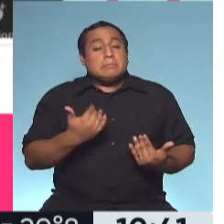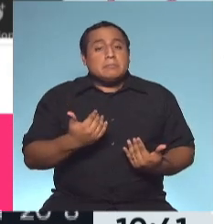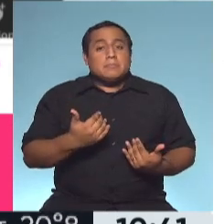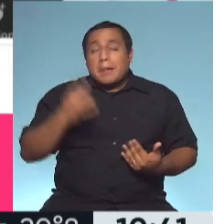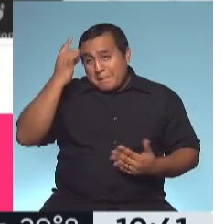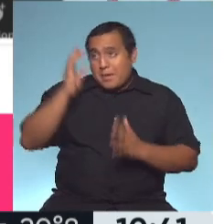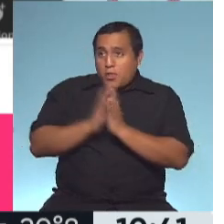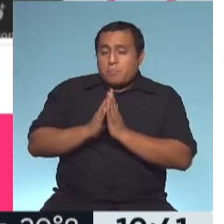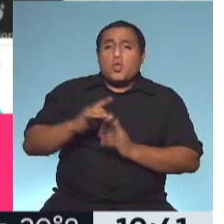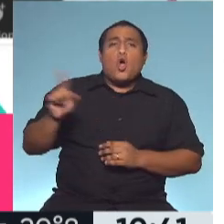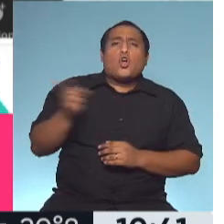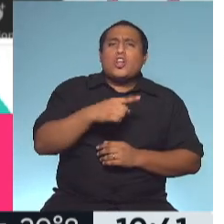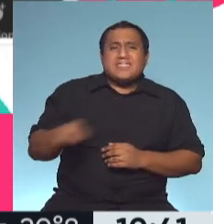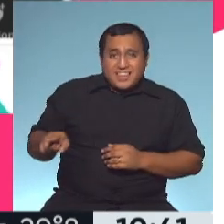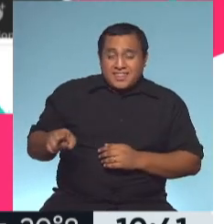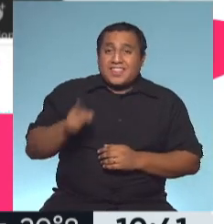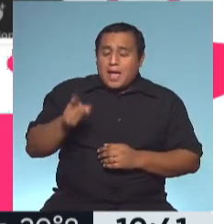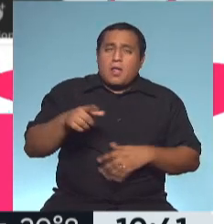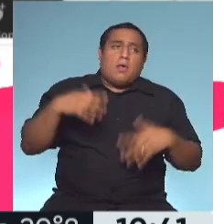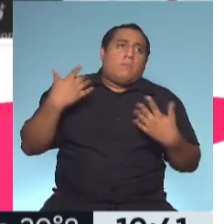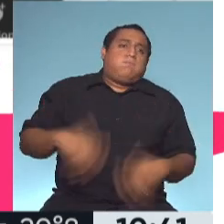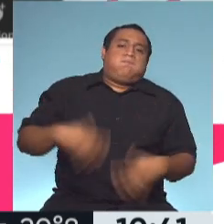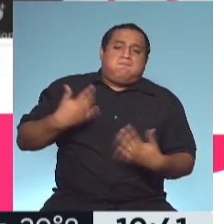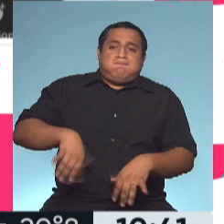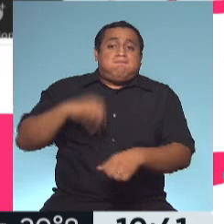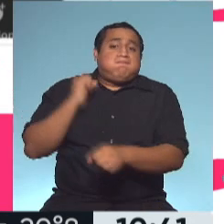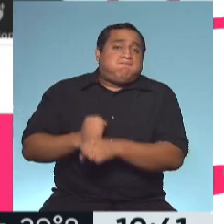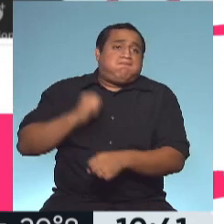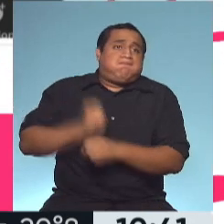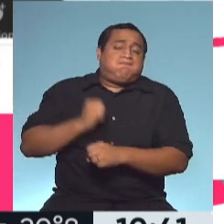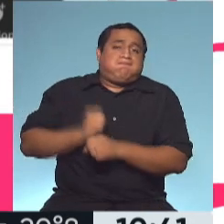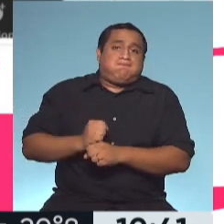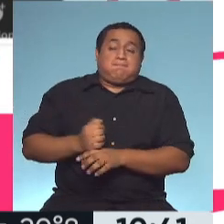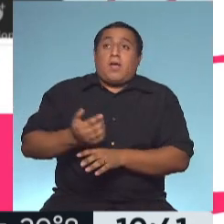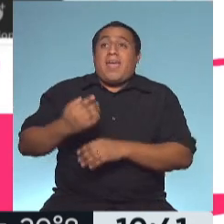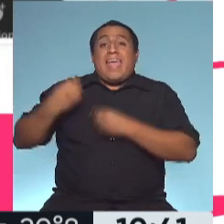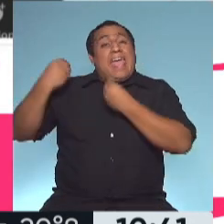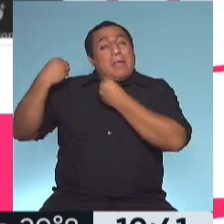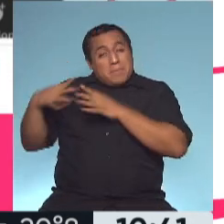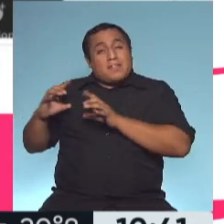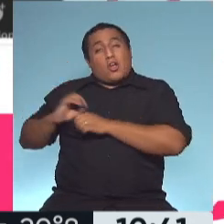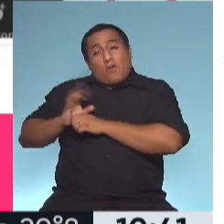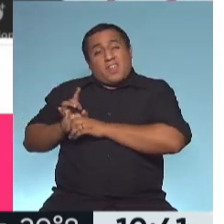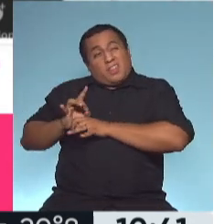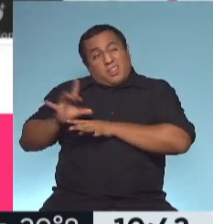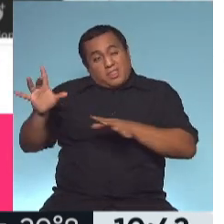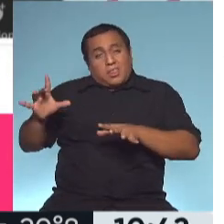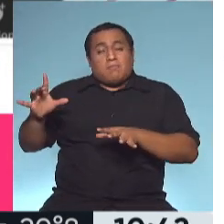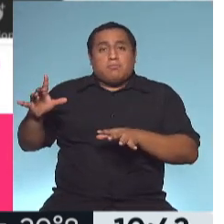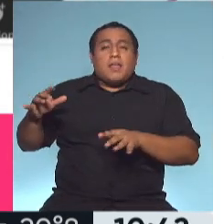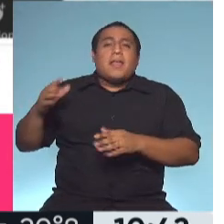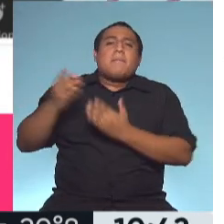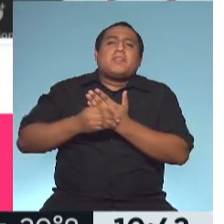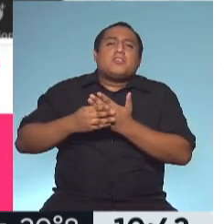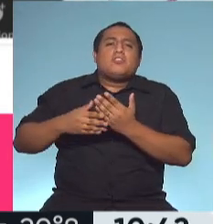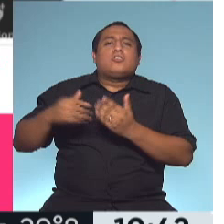El CONICET está haciendo una enorme tarea desde el comienzo de la pandemia, recordemos que el Ministerio de Ciencia y